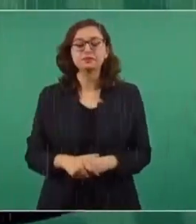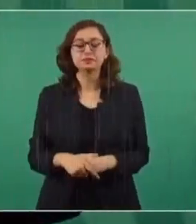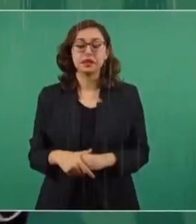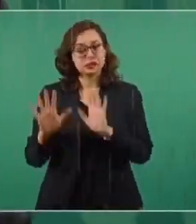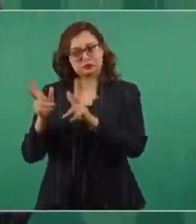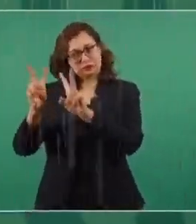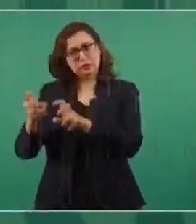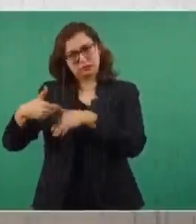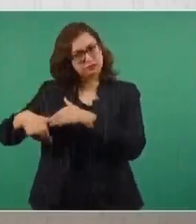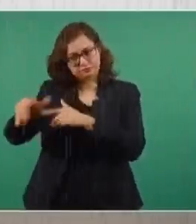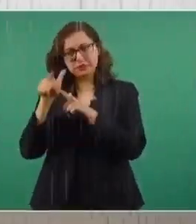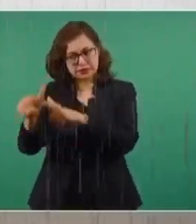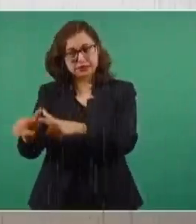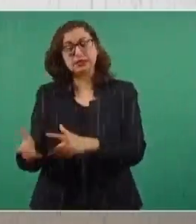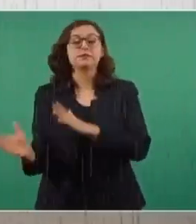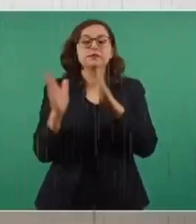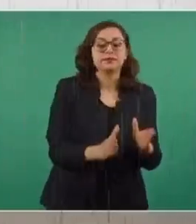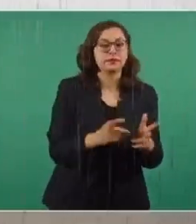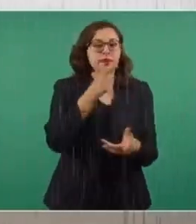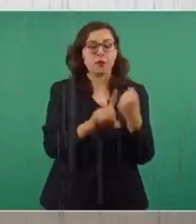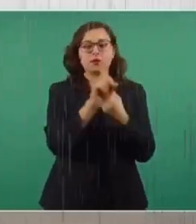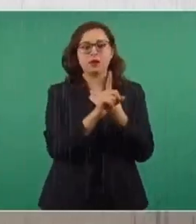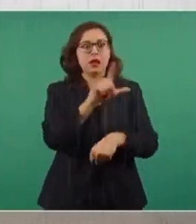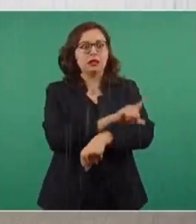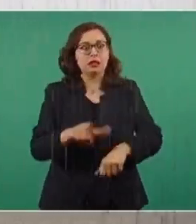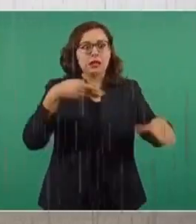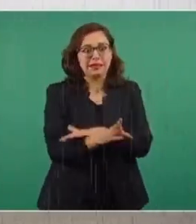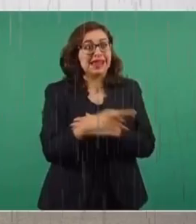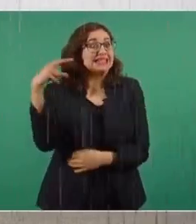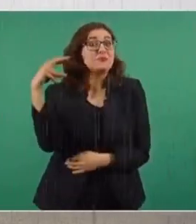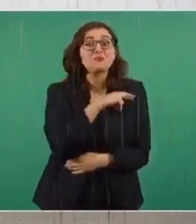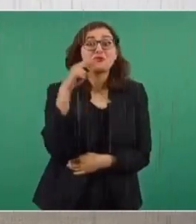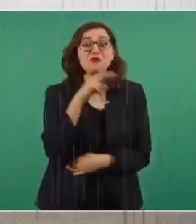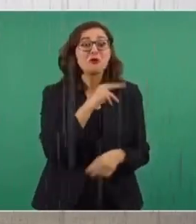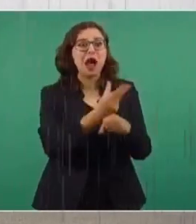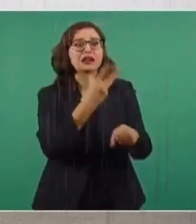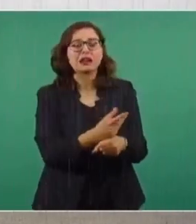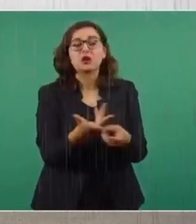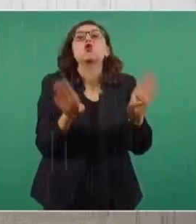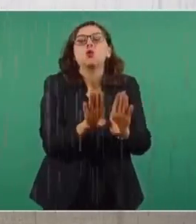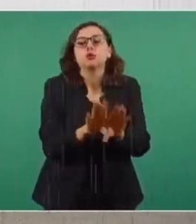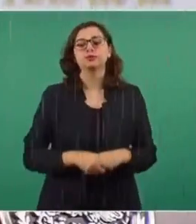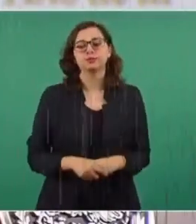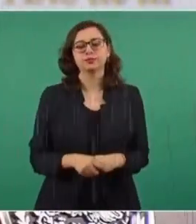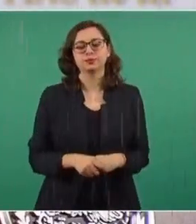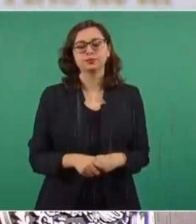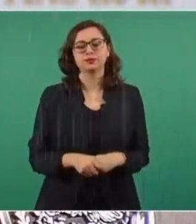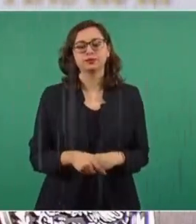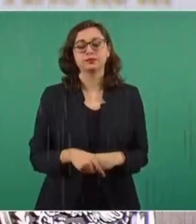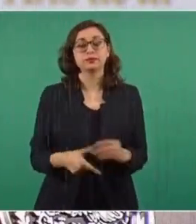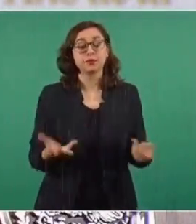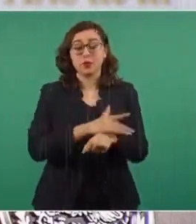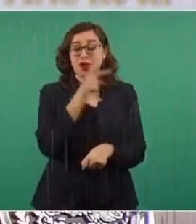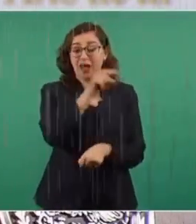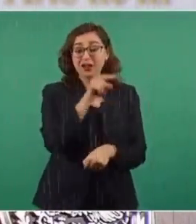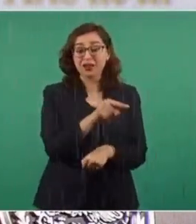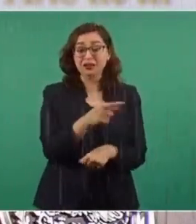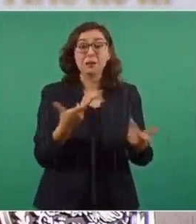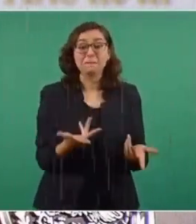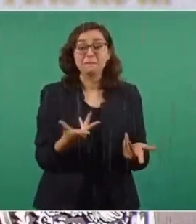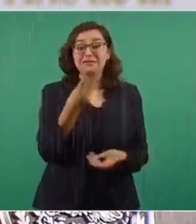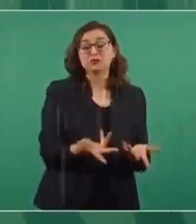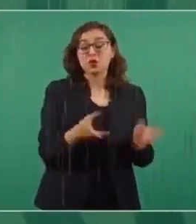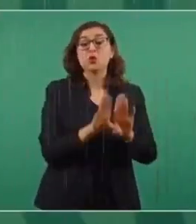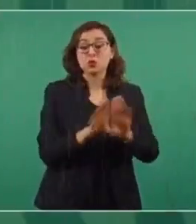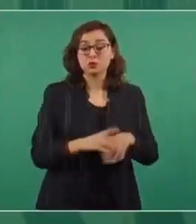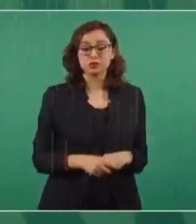ese es un tema. El otro es cómo rehabilitamos lo más pronto posible la línea, porque se trasladan más de 300